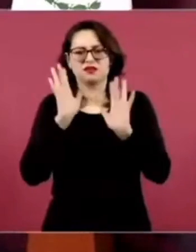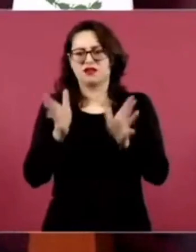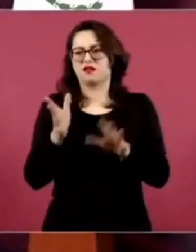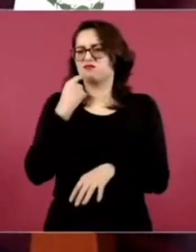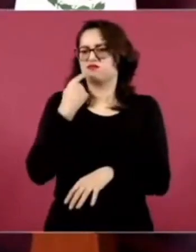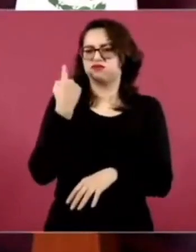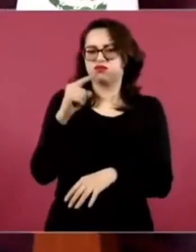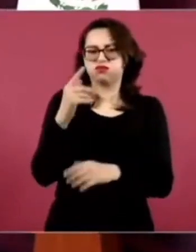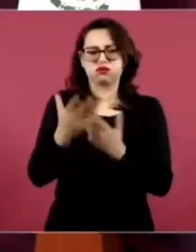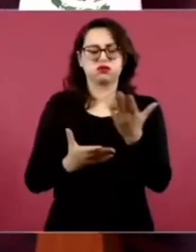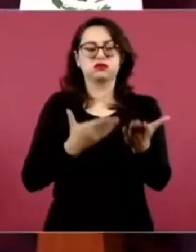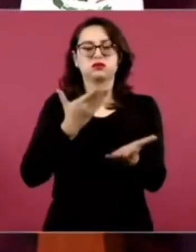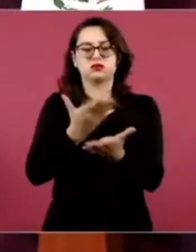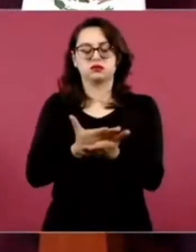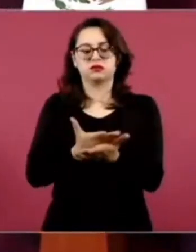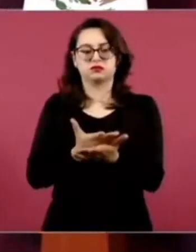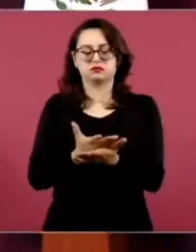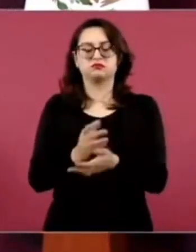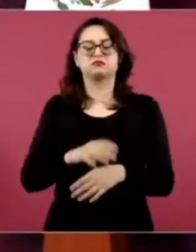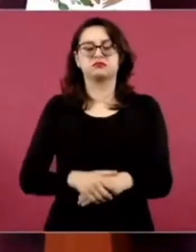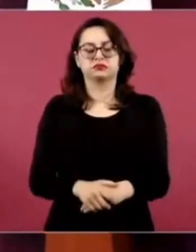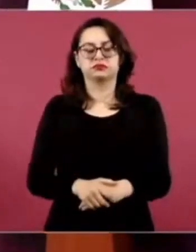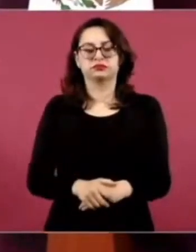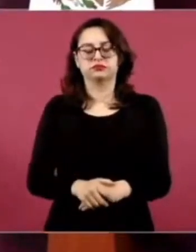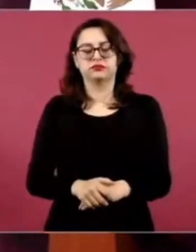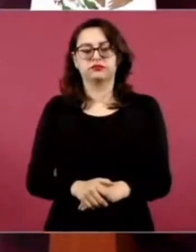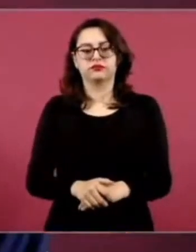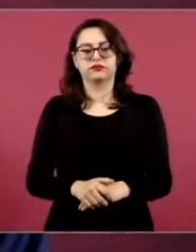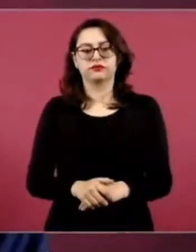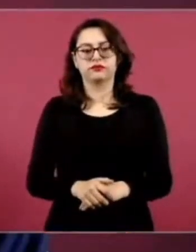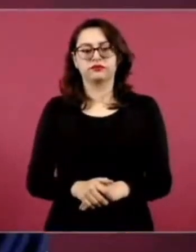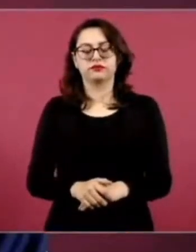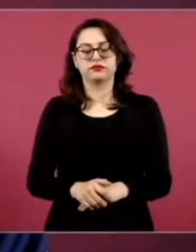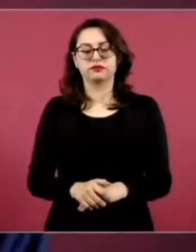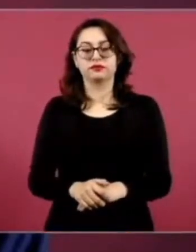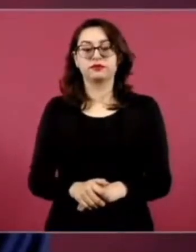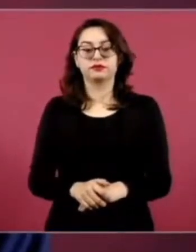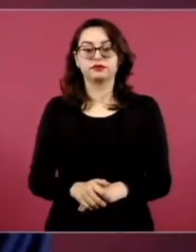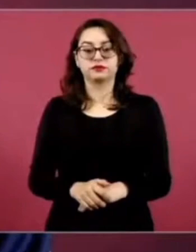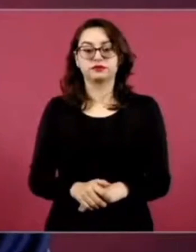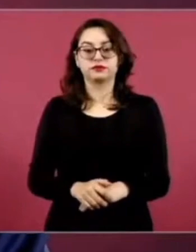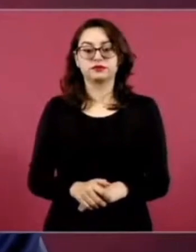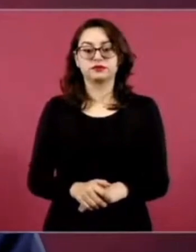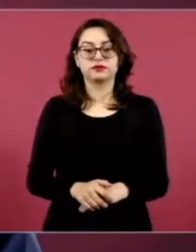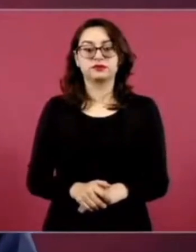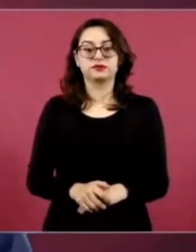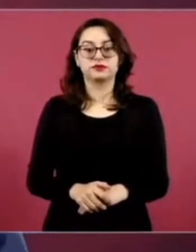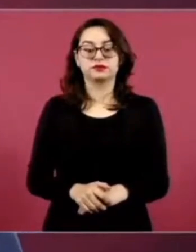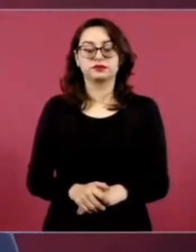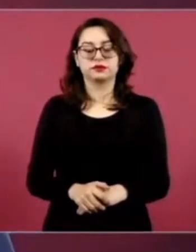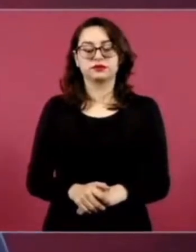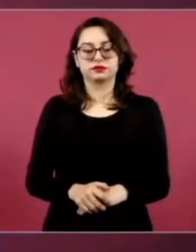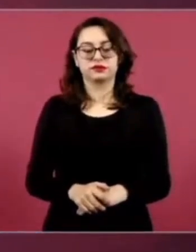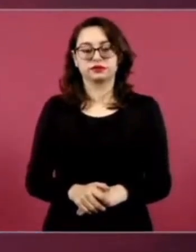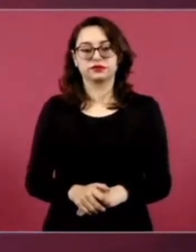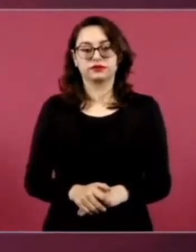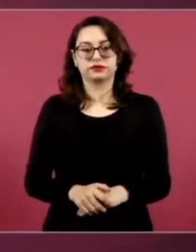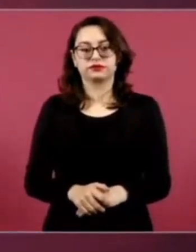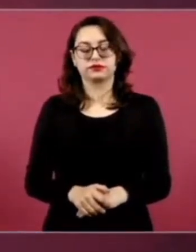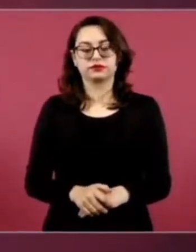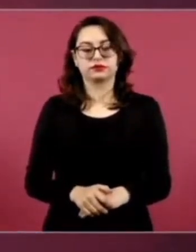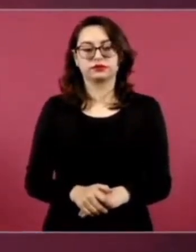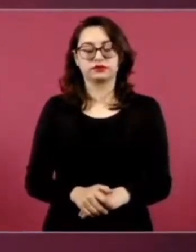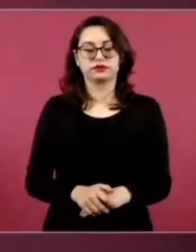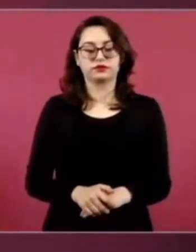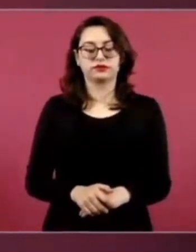apeló la Fiscalía, y eso es lo que nosotros